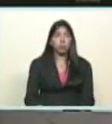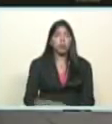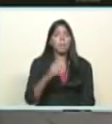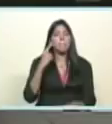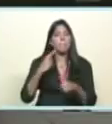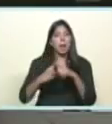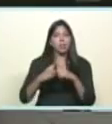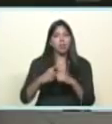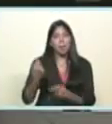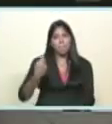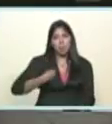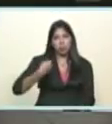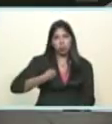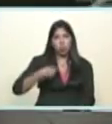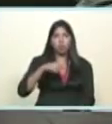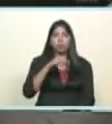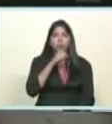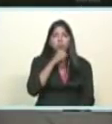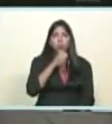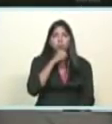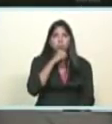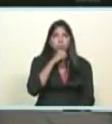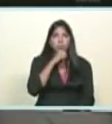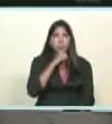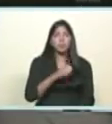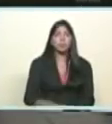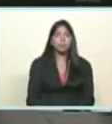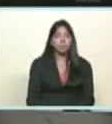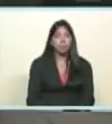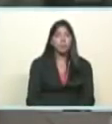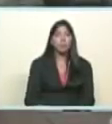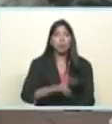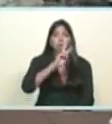pensiones y sobrepensiones de los venezolanos